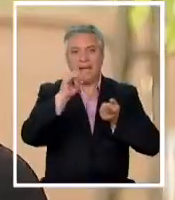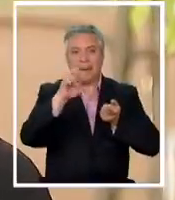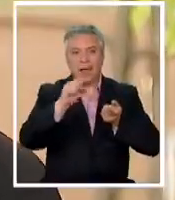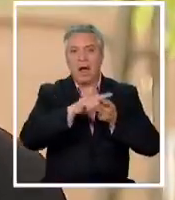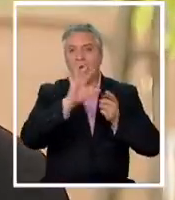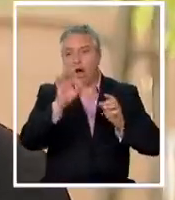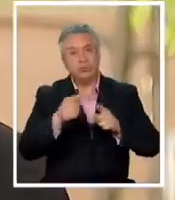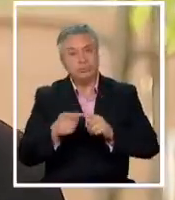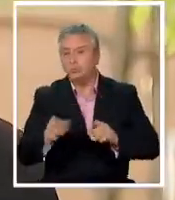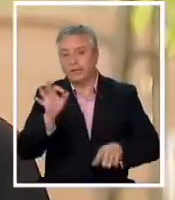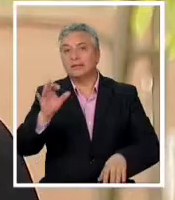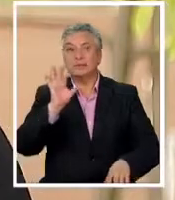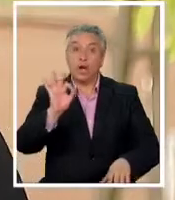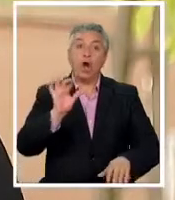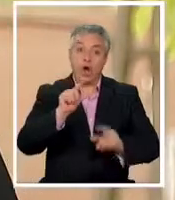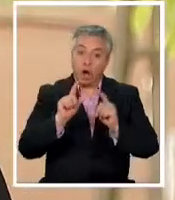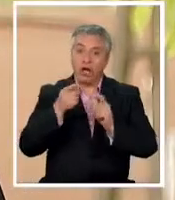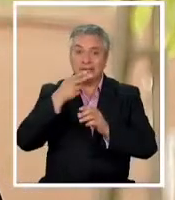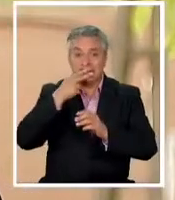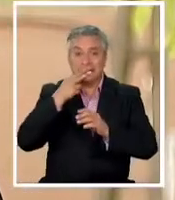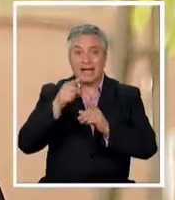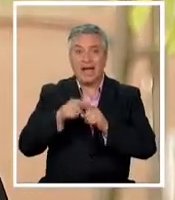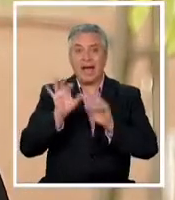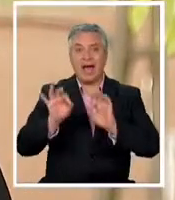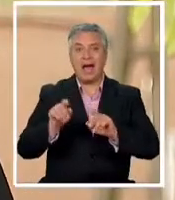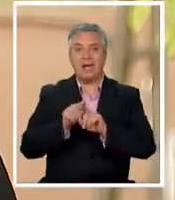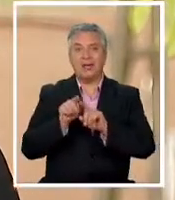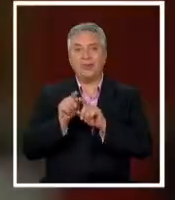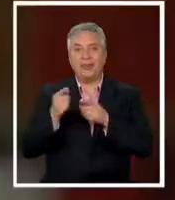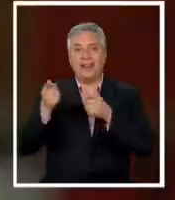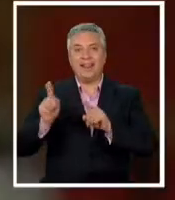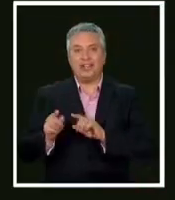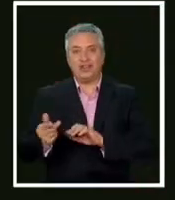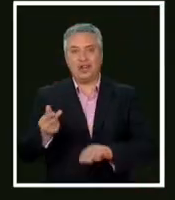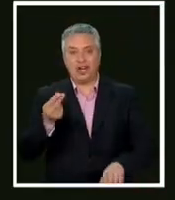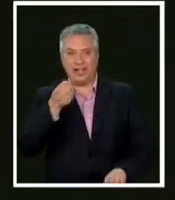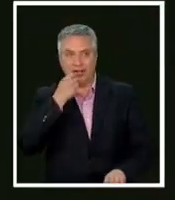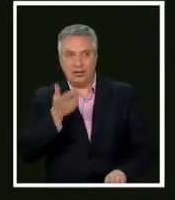el cigarro electrónico u otros dispositivos electrónicos